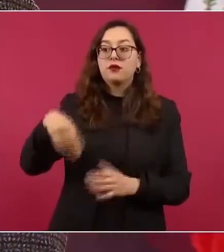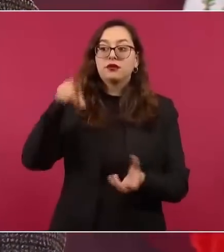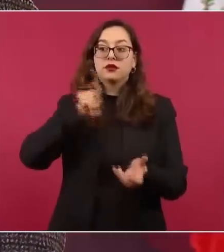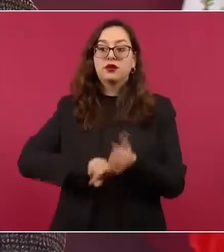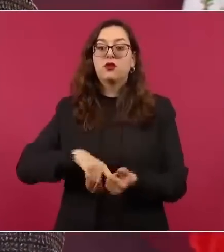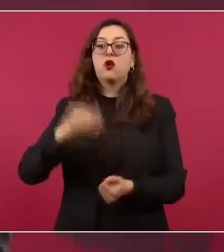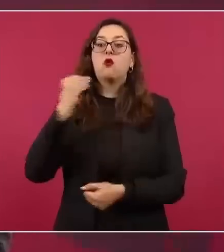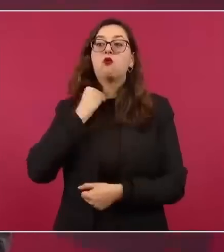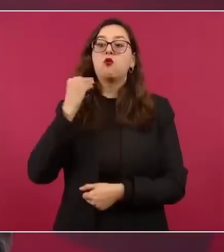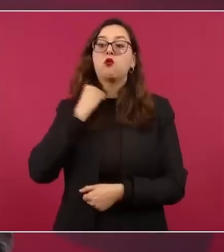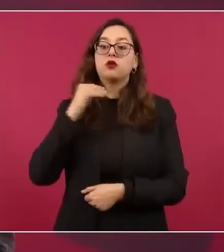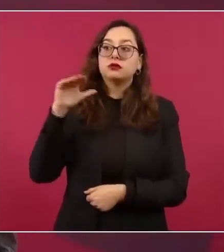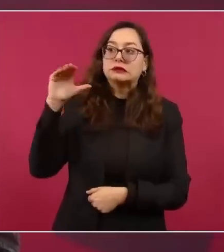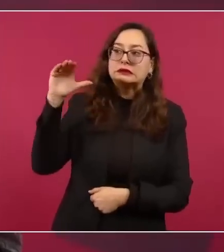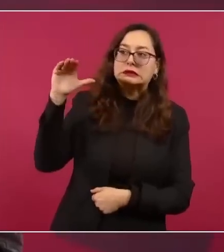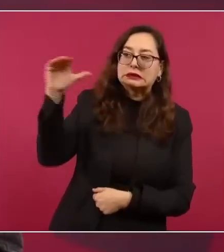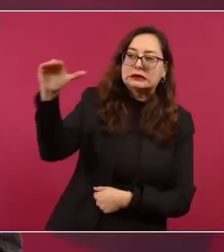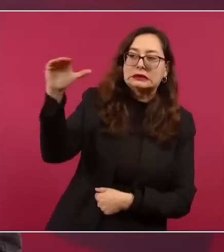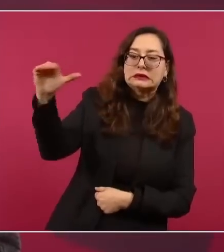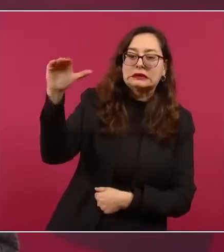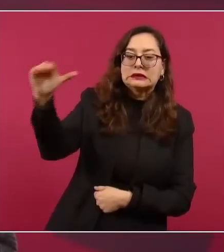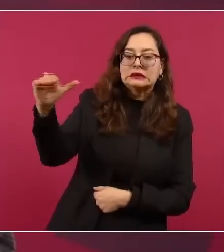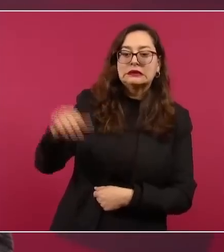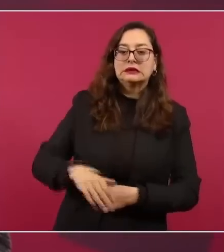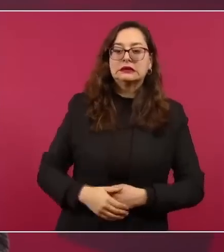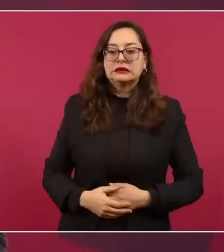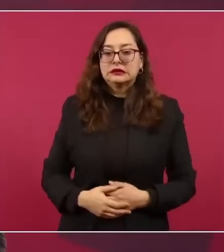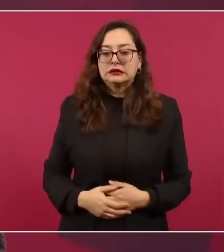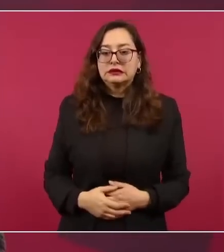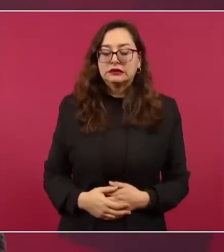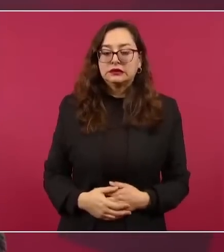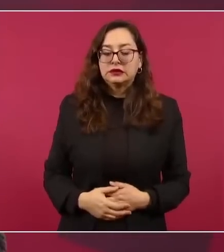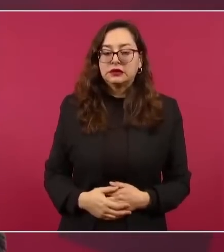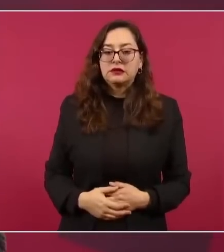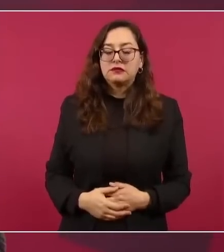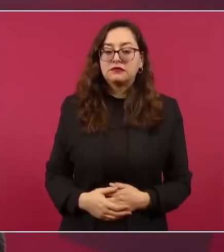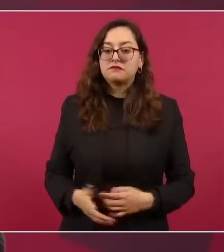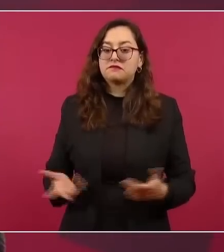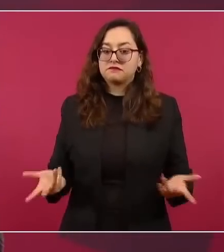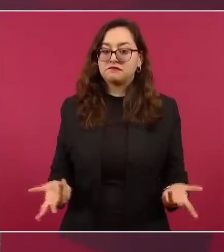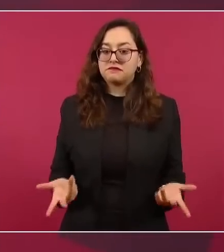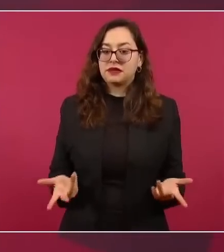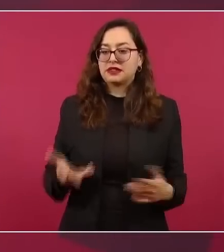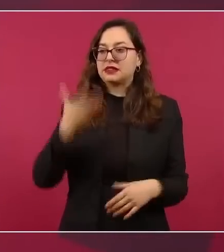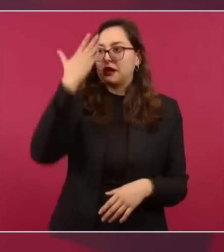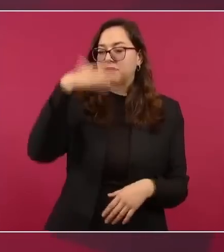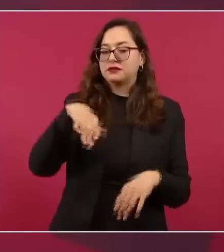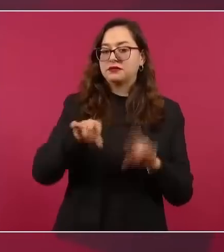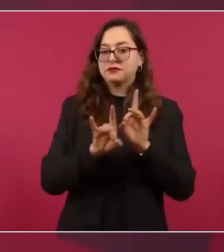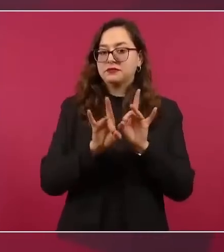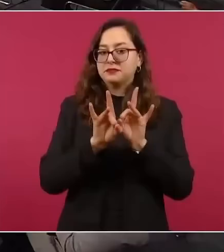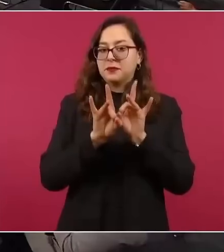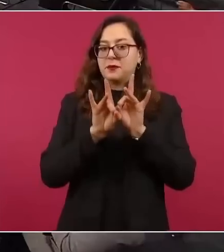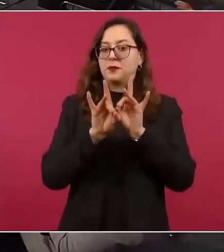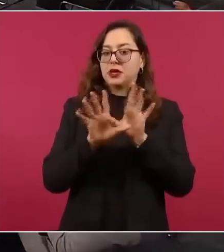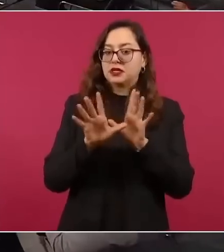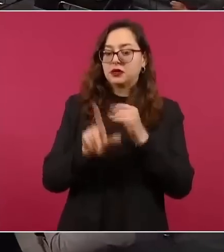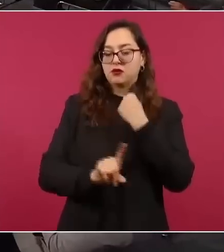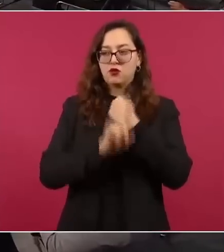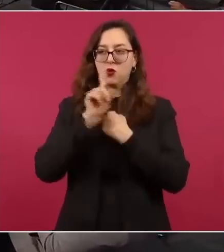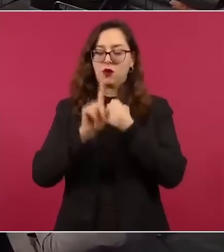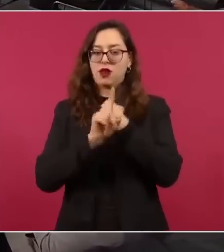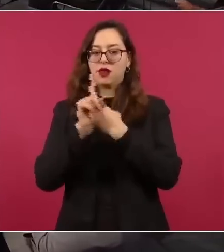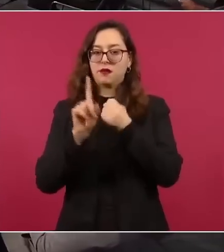Cuando hay un diferendo, una controversia